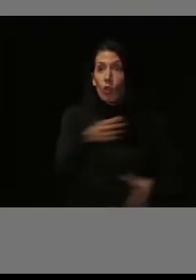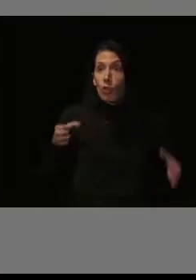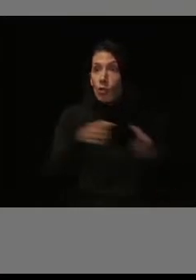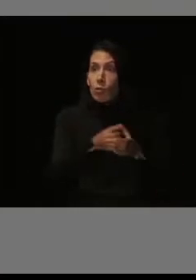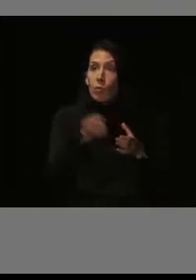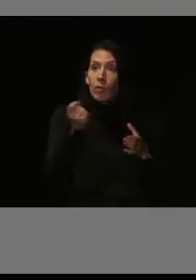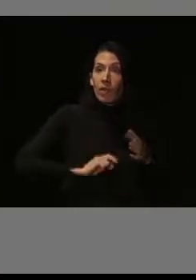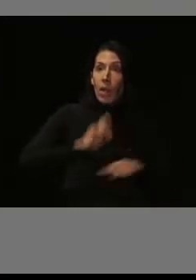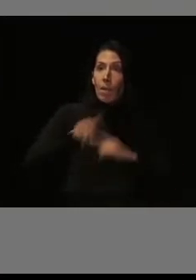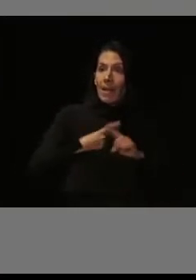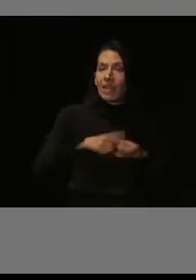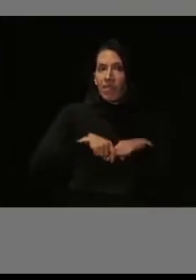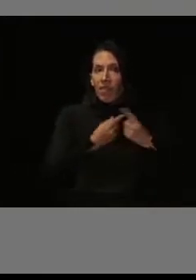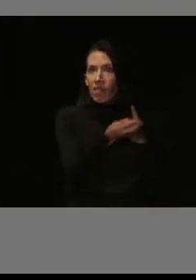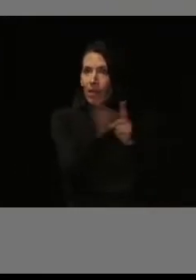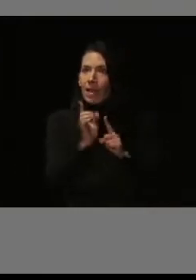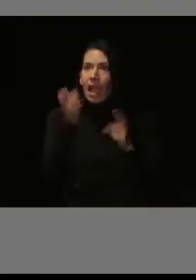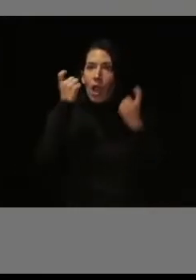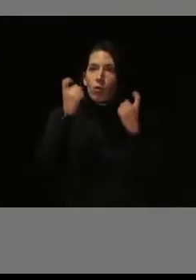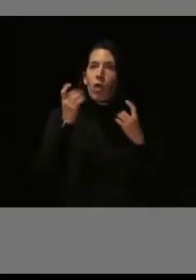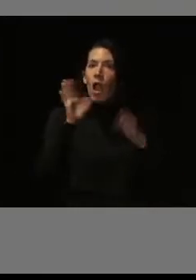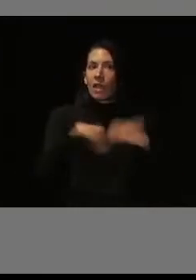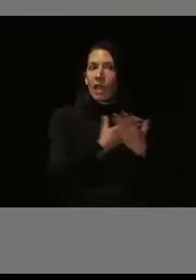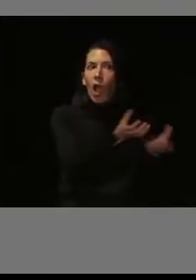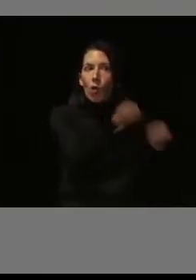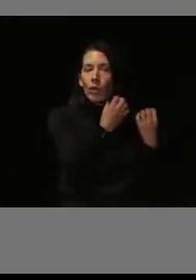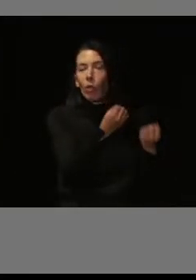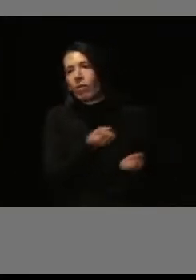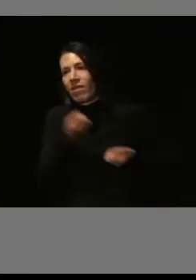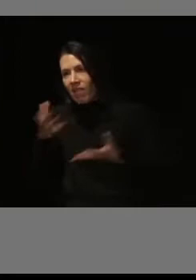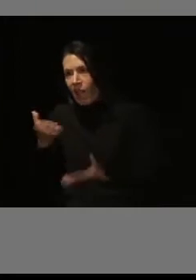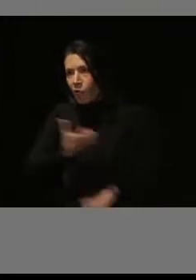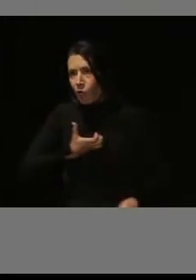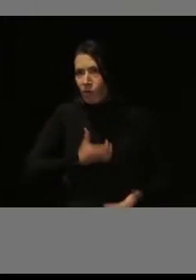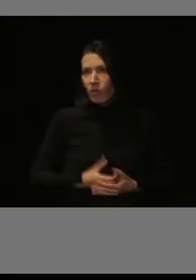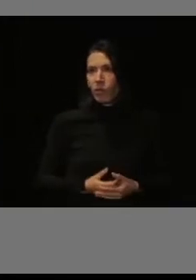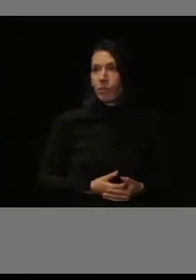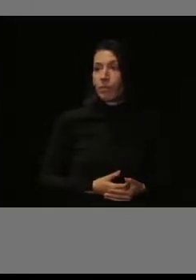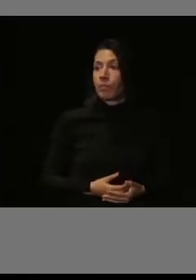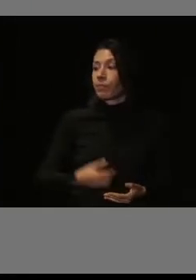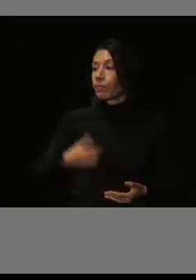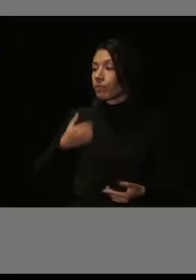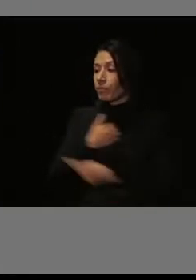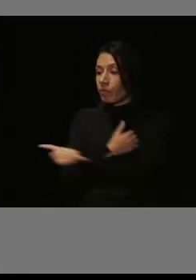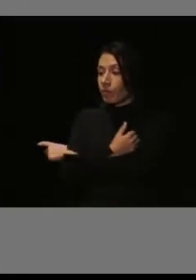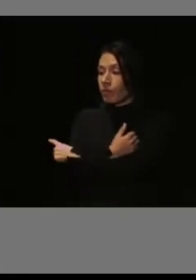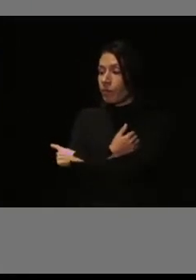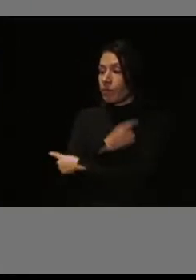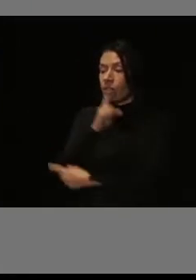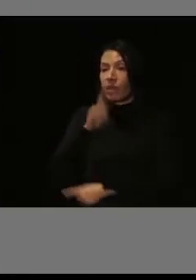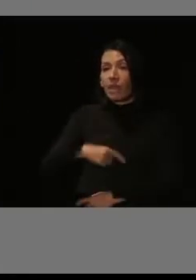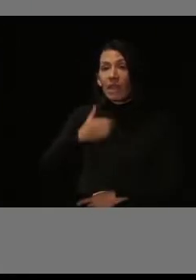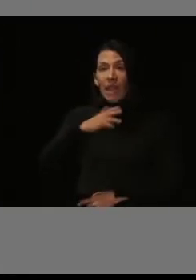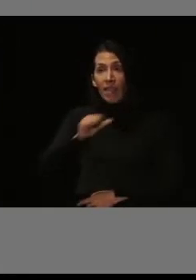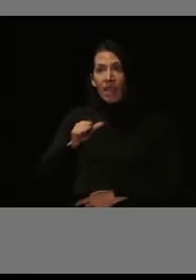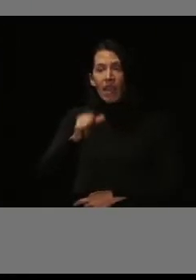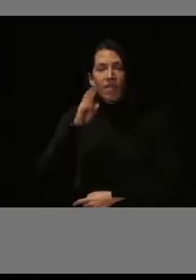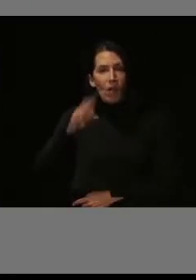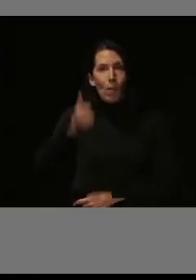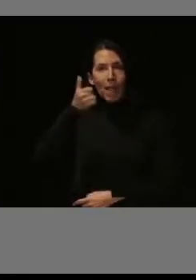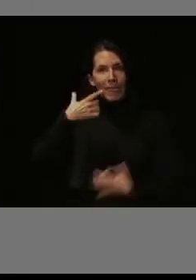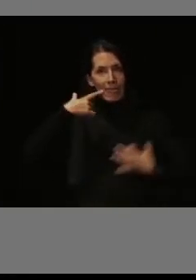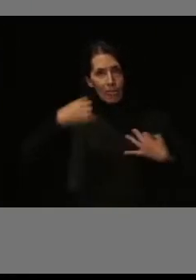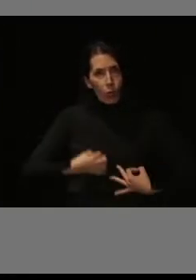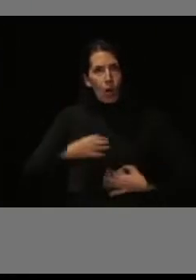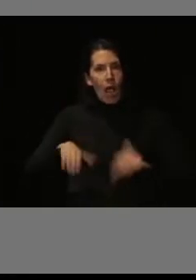los alumnos y las familias que no dejan de trasladárnoslo. El Graciela ha presentado un cambio increíble, mucho más segura de sí misma, más